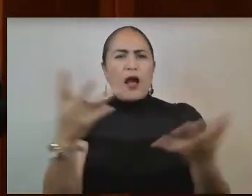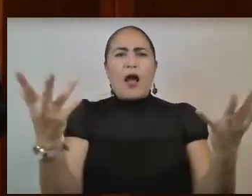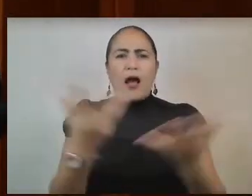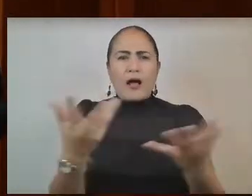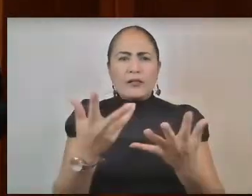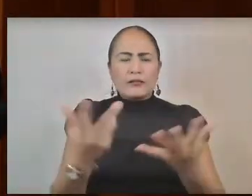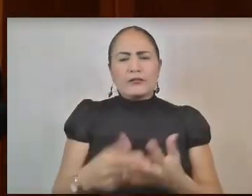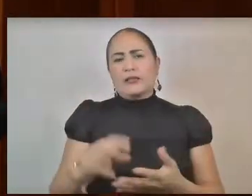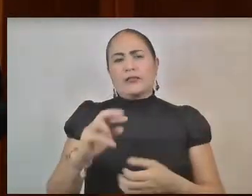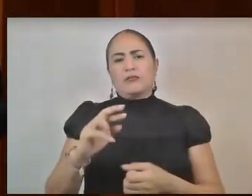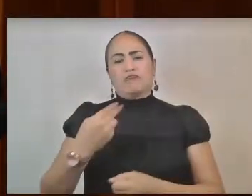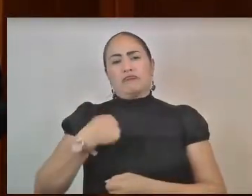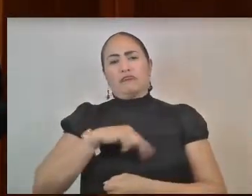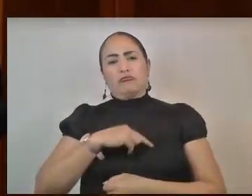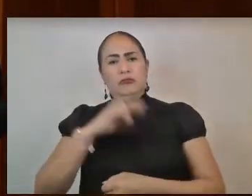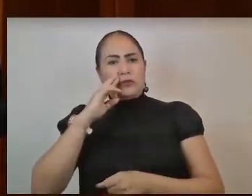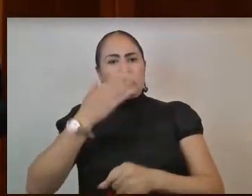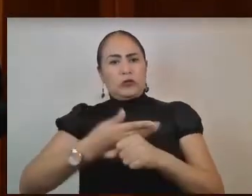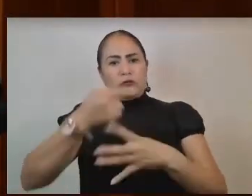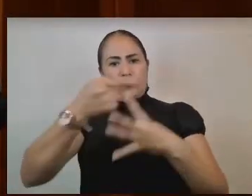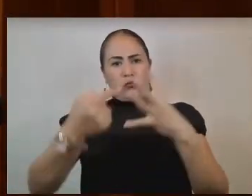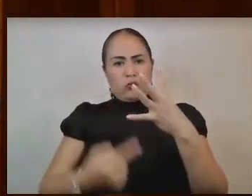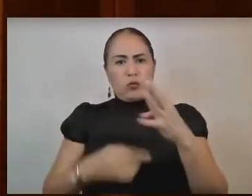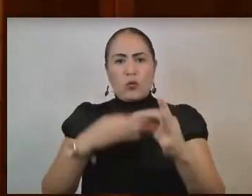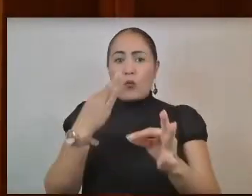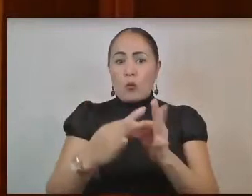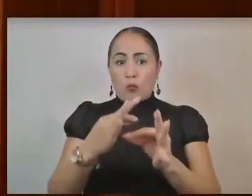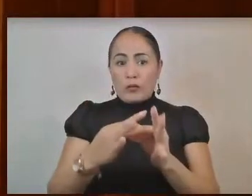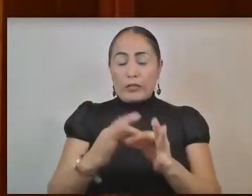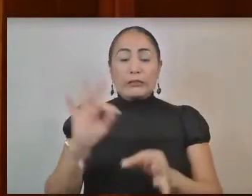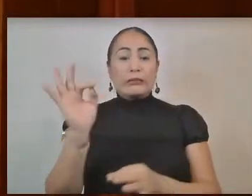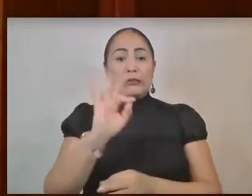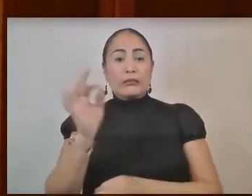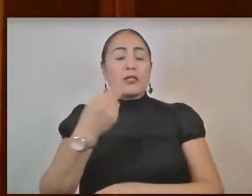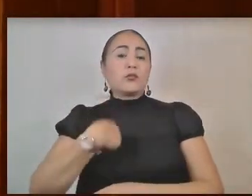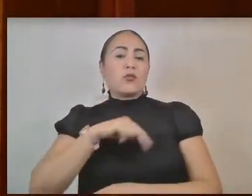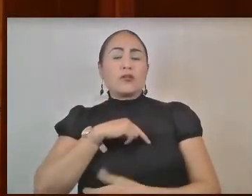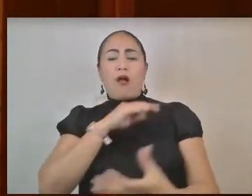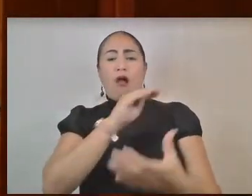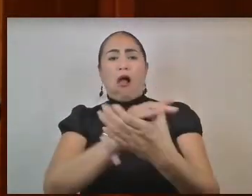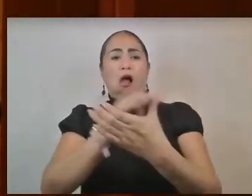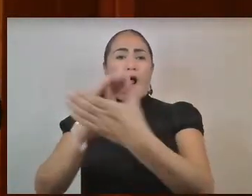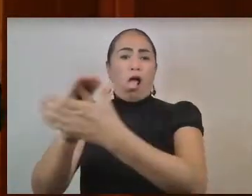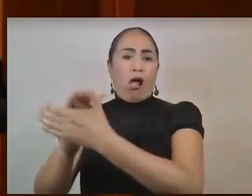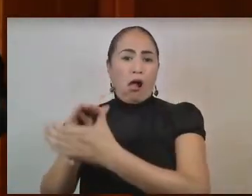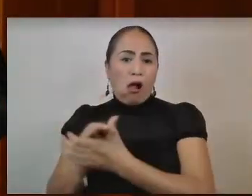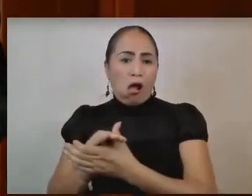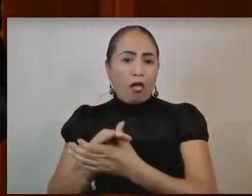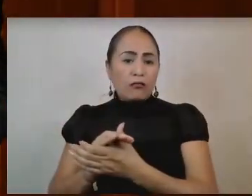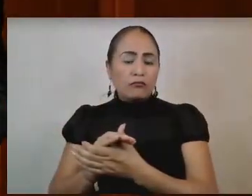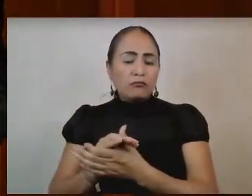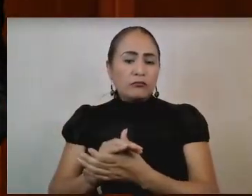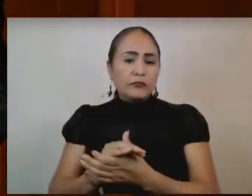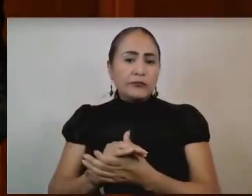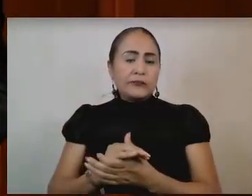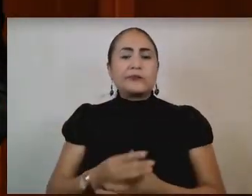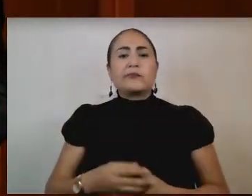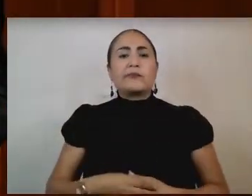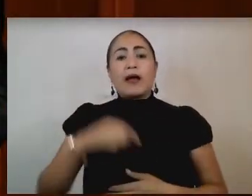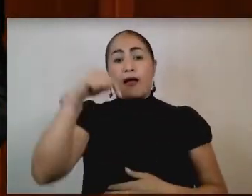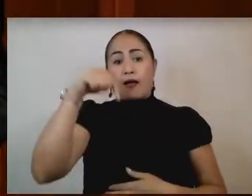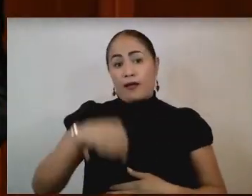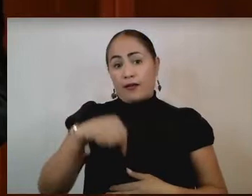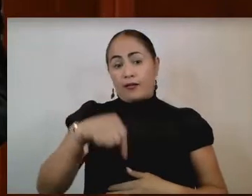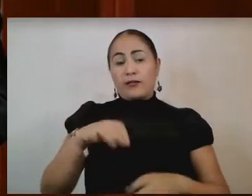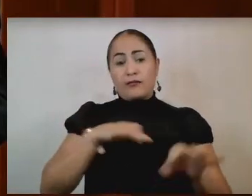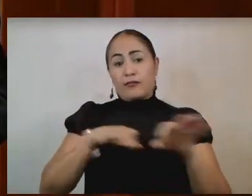tareas. De no ser así, nuestro paso por este